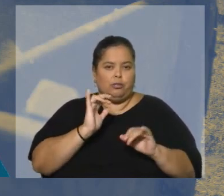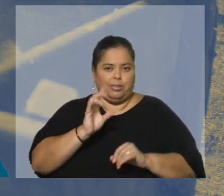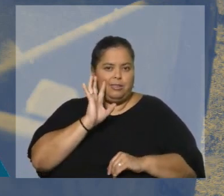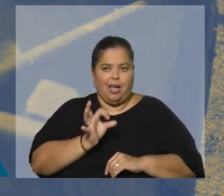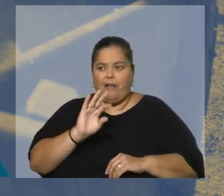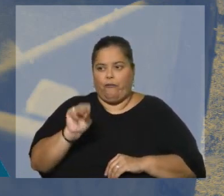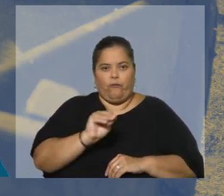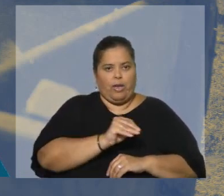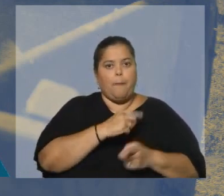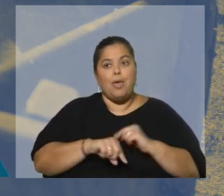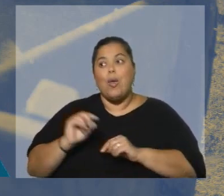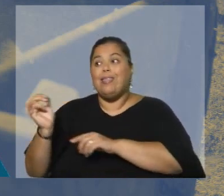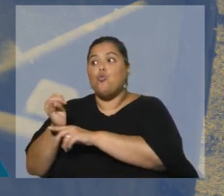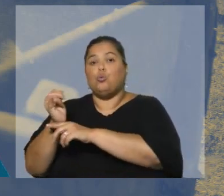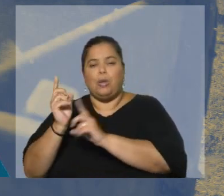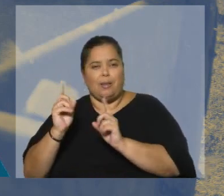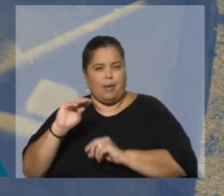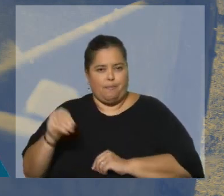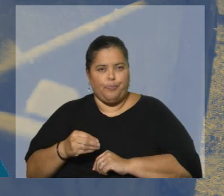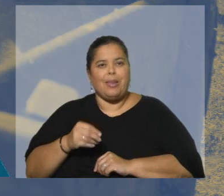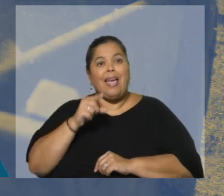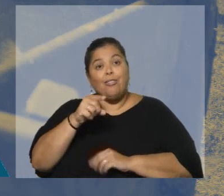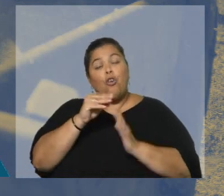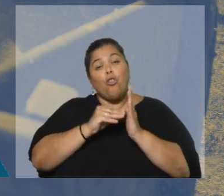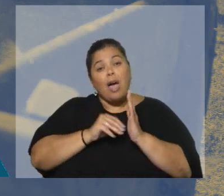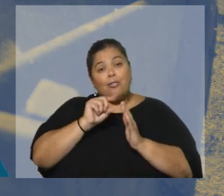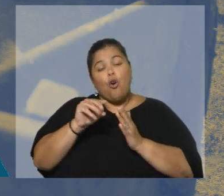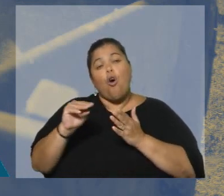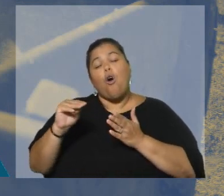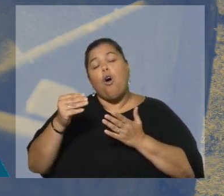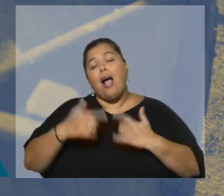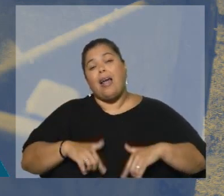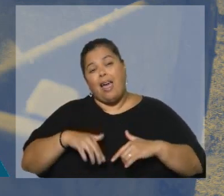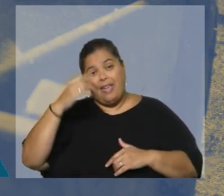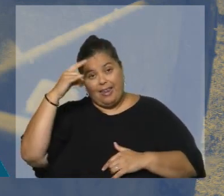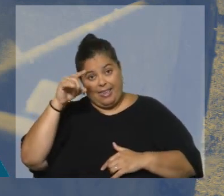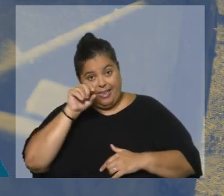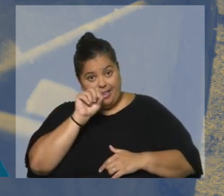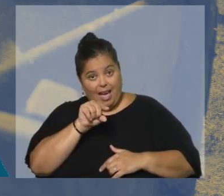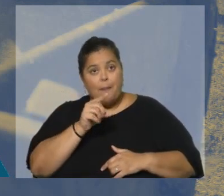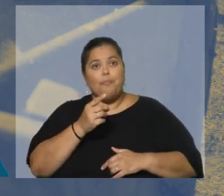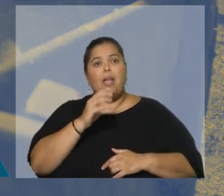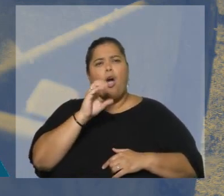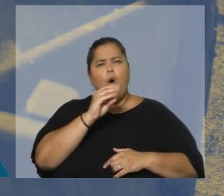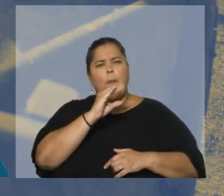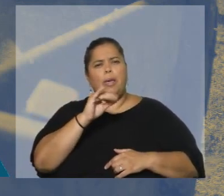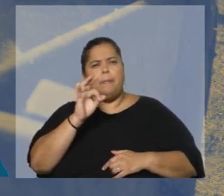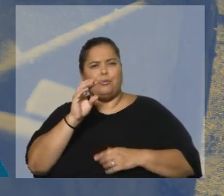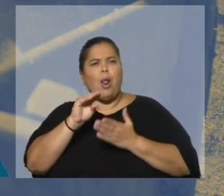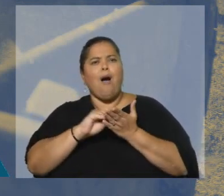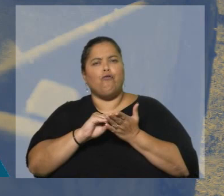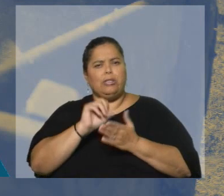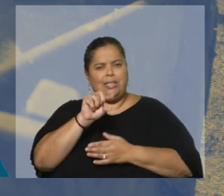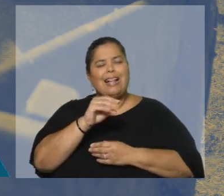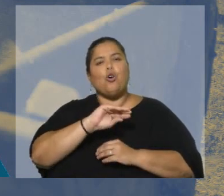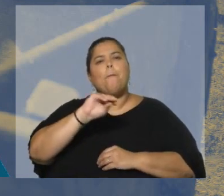estos son datos de la Oficina de Programación y Políticas Agropecuarias del Ministerio de Ganadería, Agricultura y Pesca, la OPIPA. Esas son pérdidas